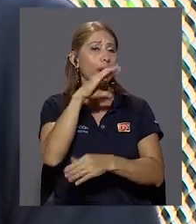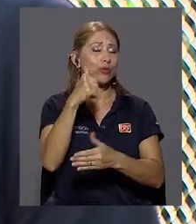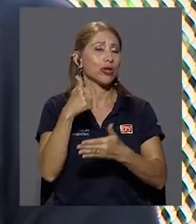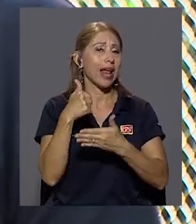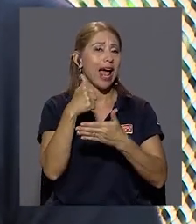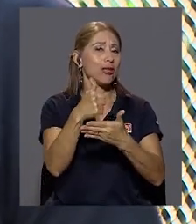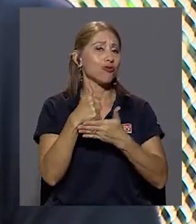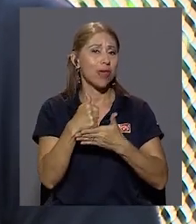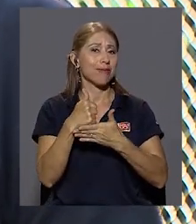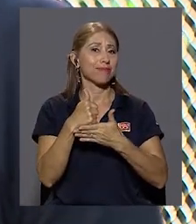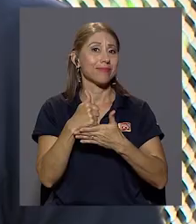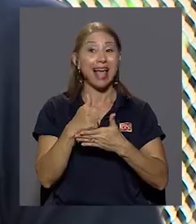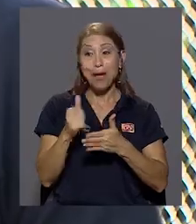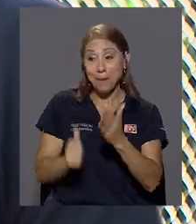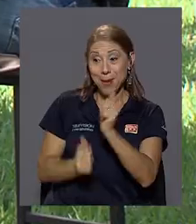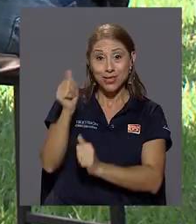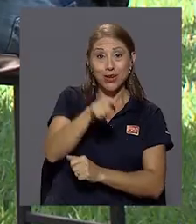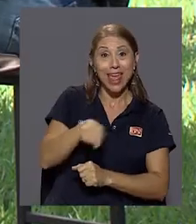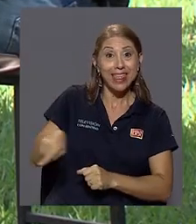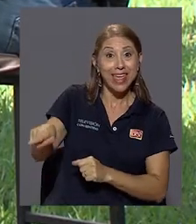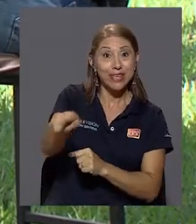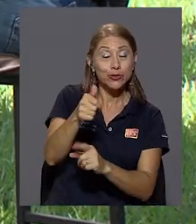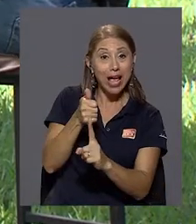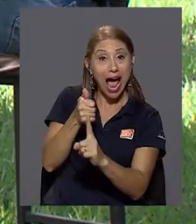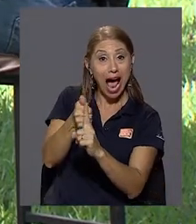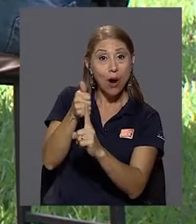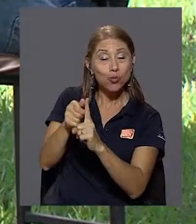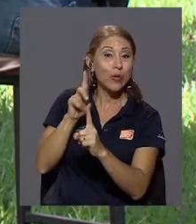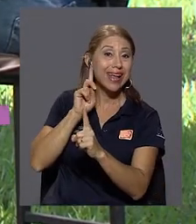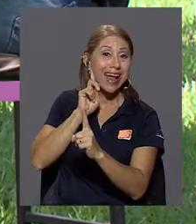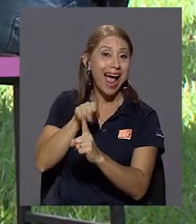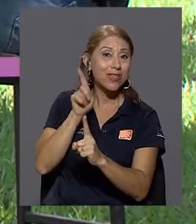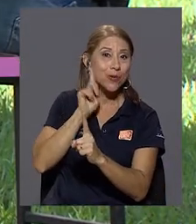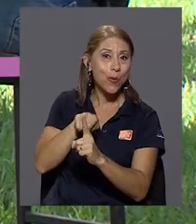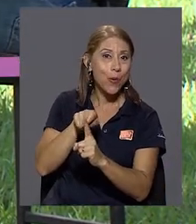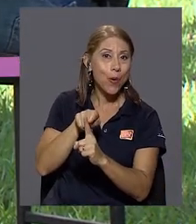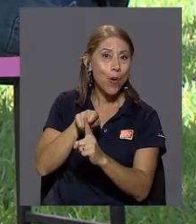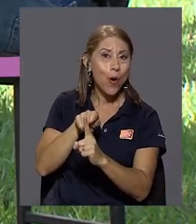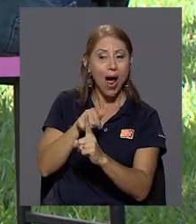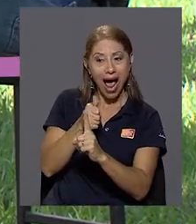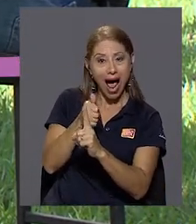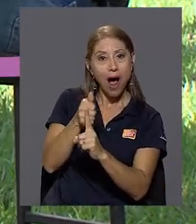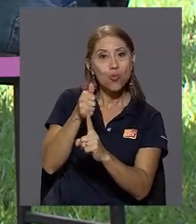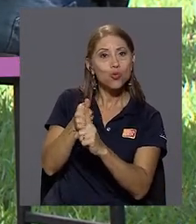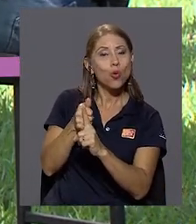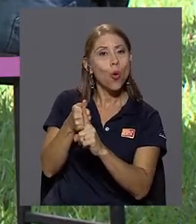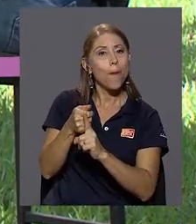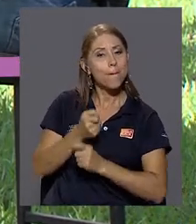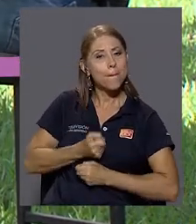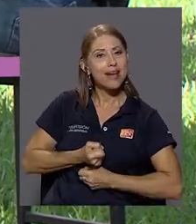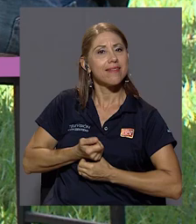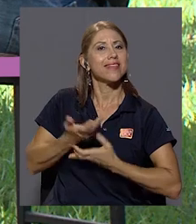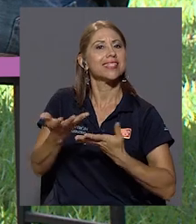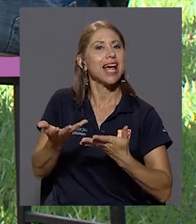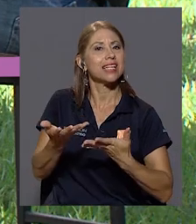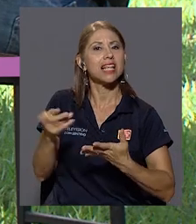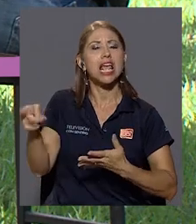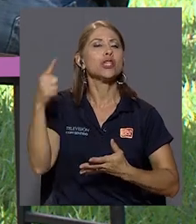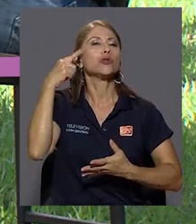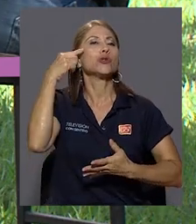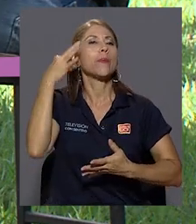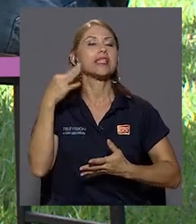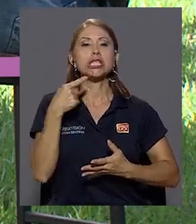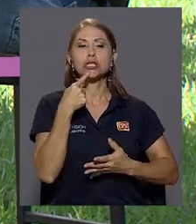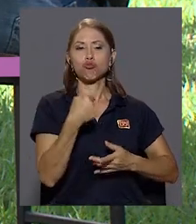entra en una dinámica de autoengaño, de auto manifestarse en cuanto a que